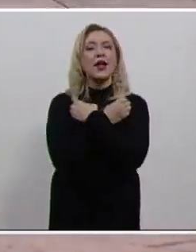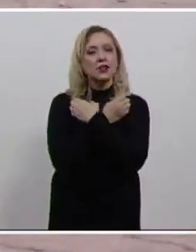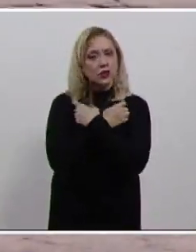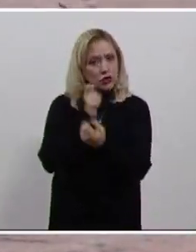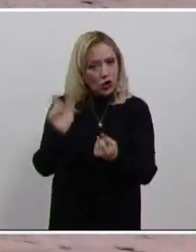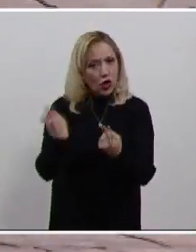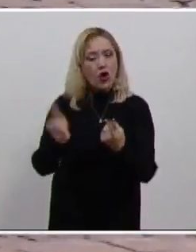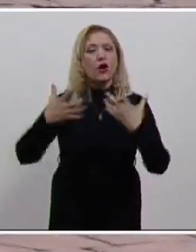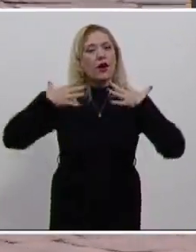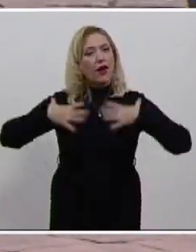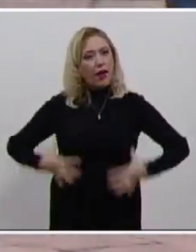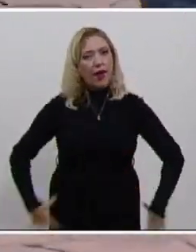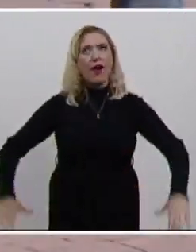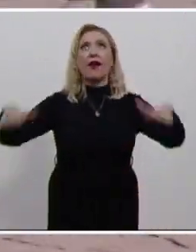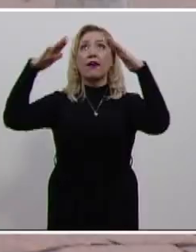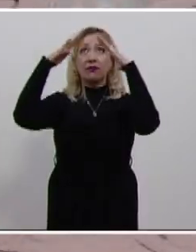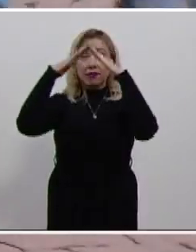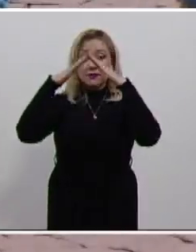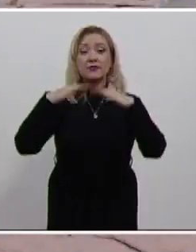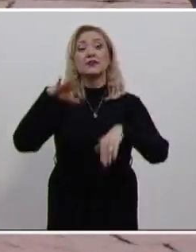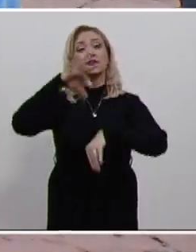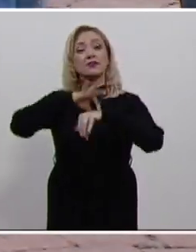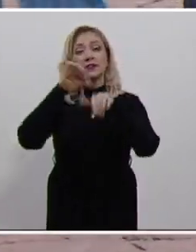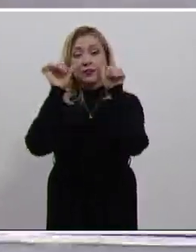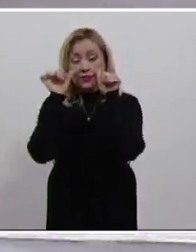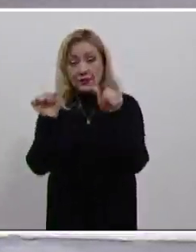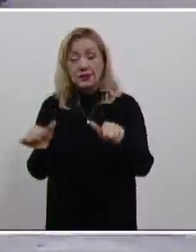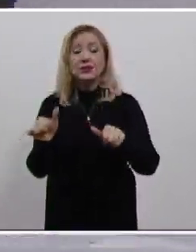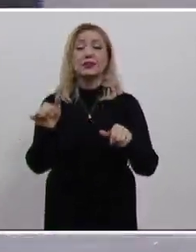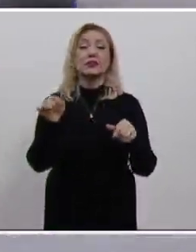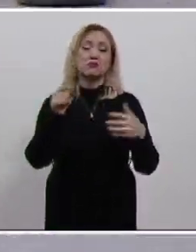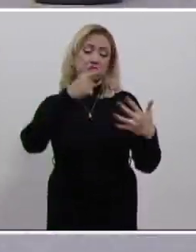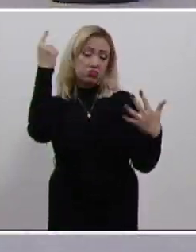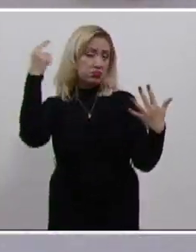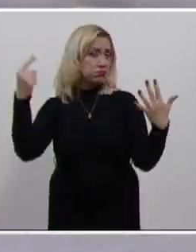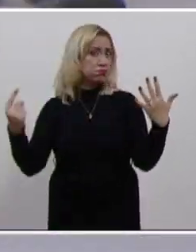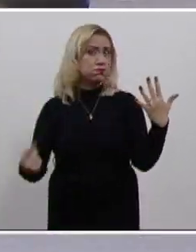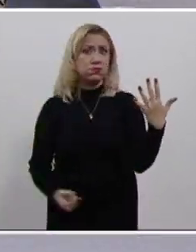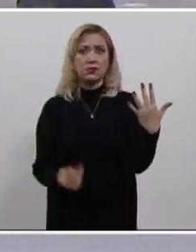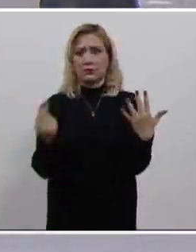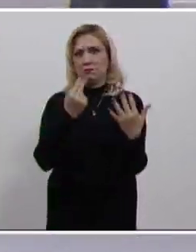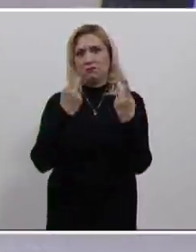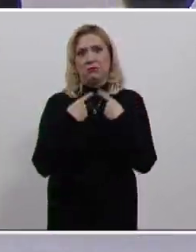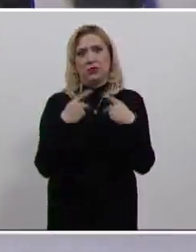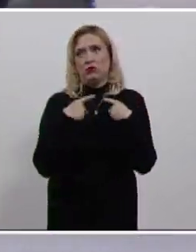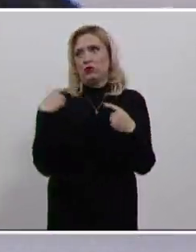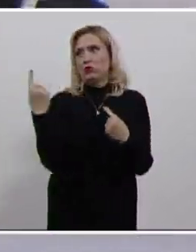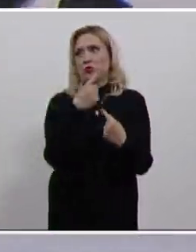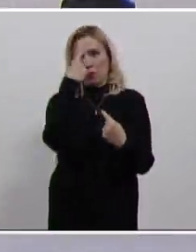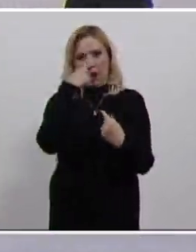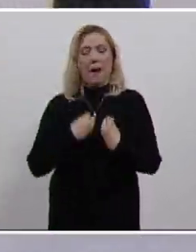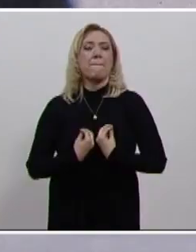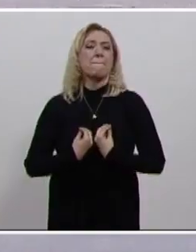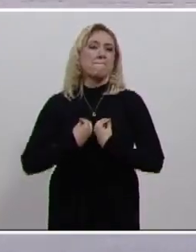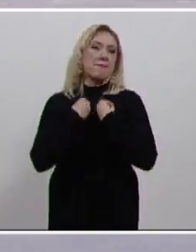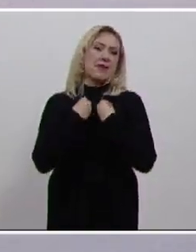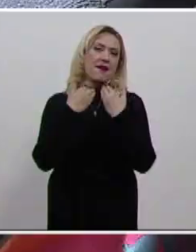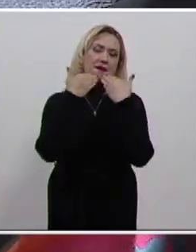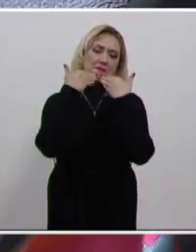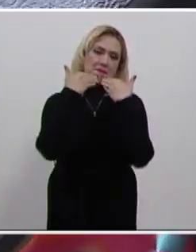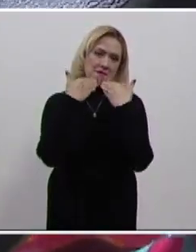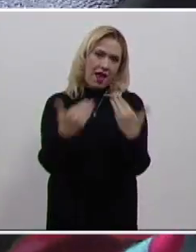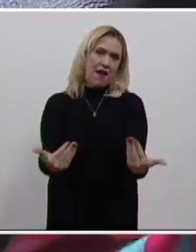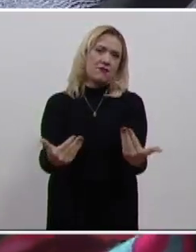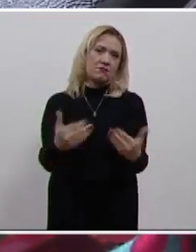vestido, habitación, atención médica y demás necesidades básicas que una persona necesita para su subsistencia y